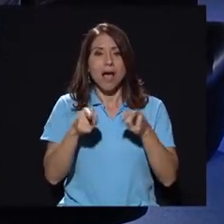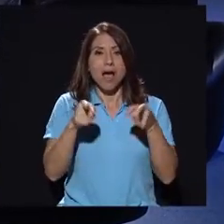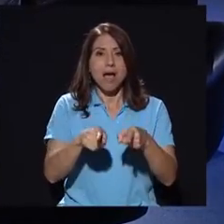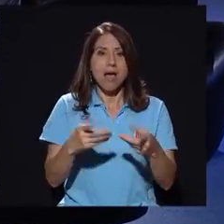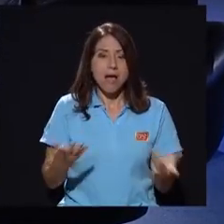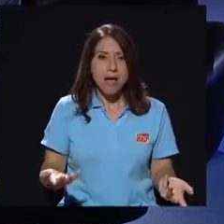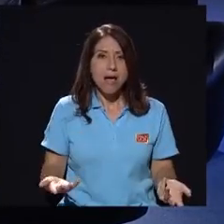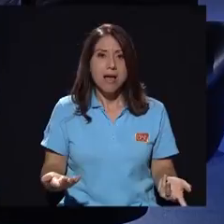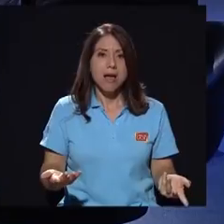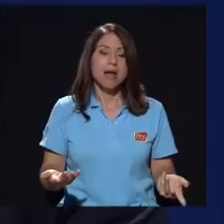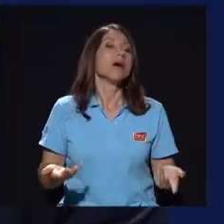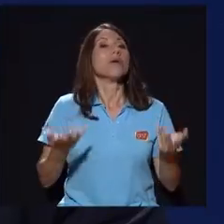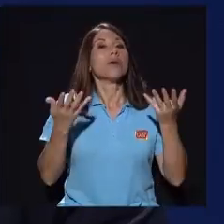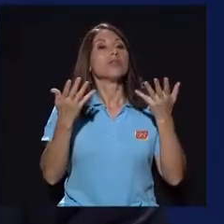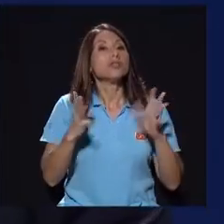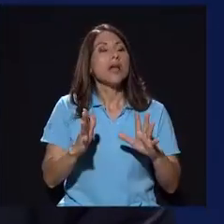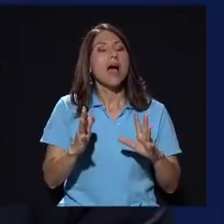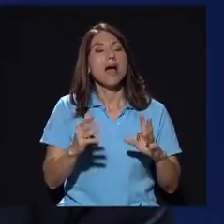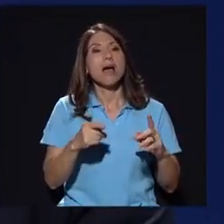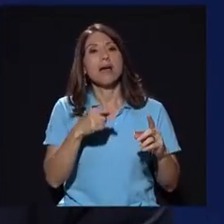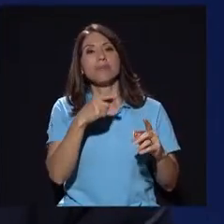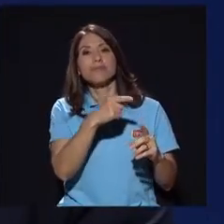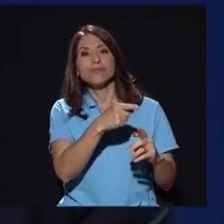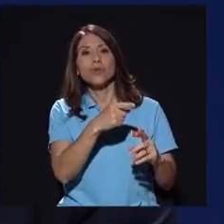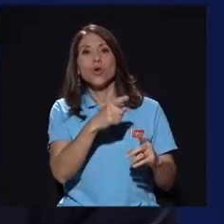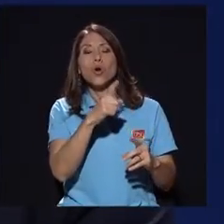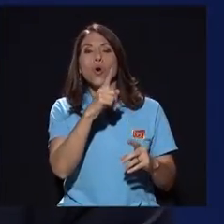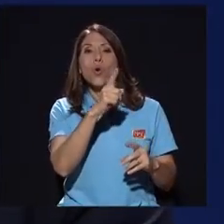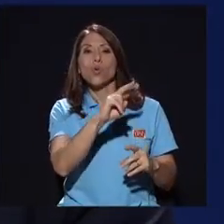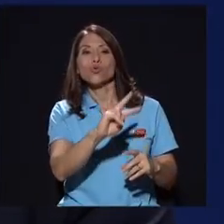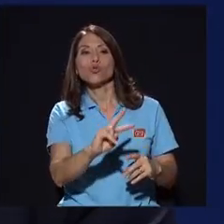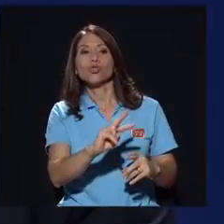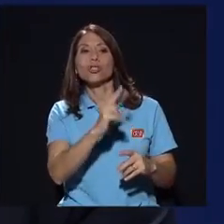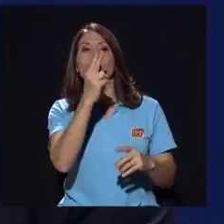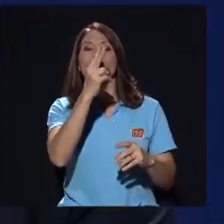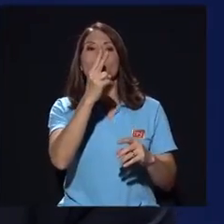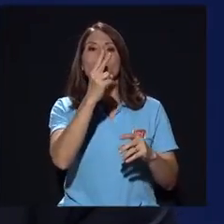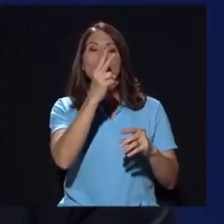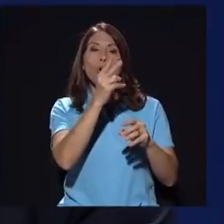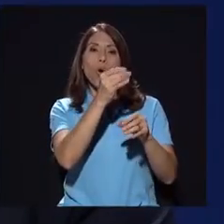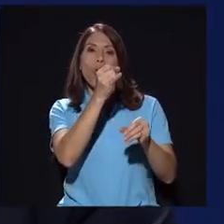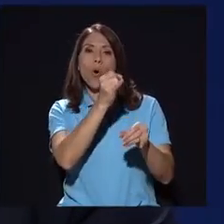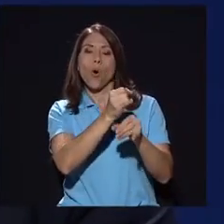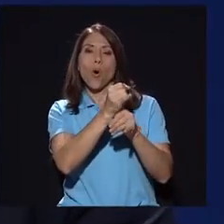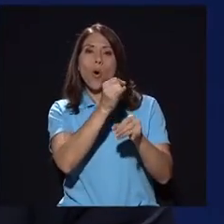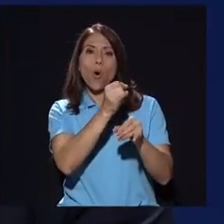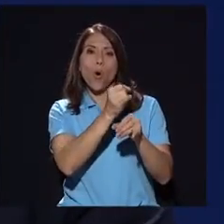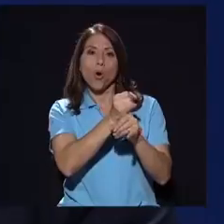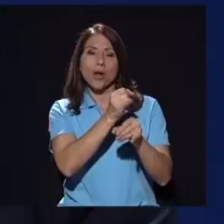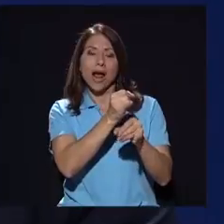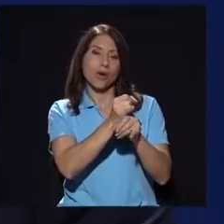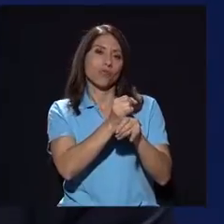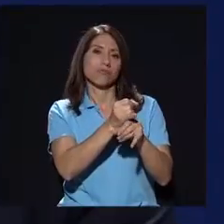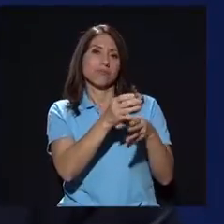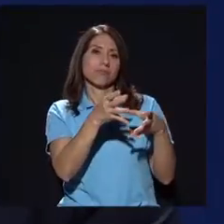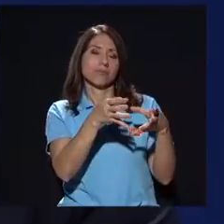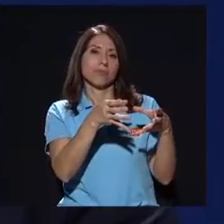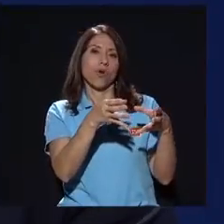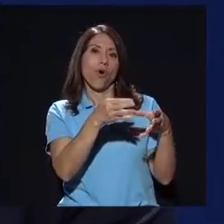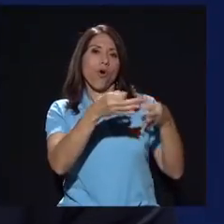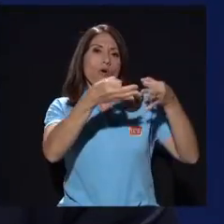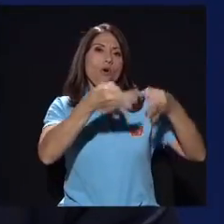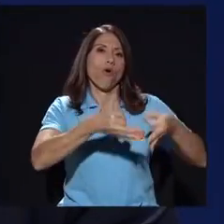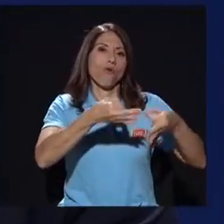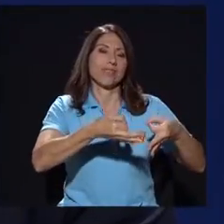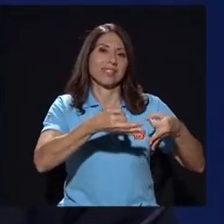ahí es cuando ya viene una negativa de un segundo órgano oficial, que es Casa Presidencial,